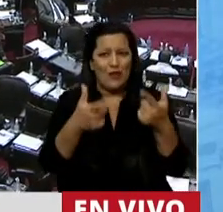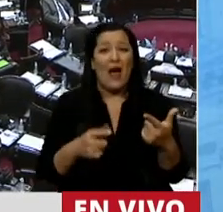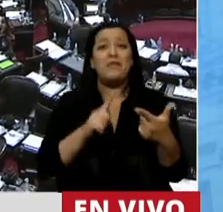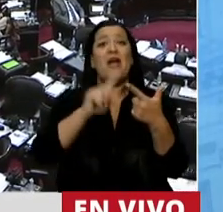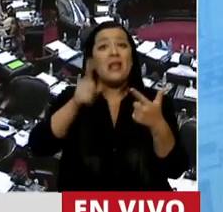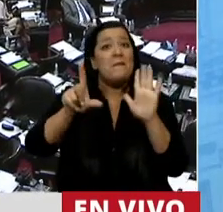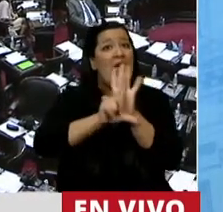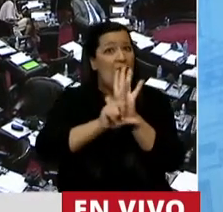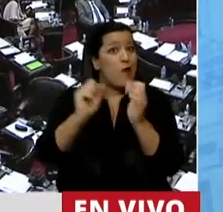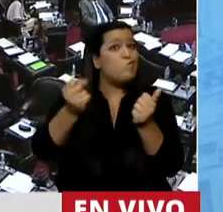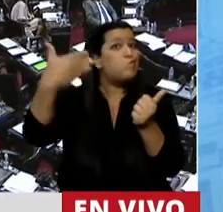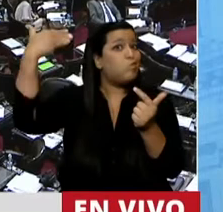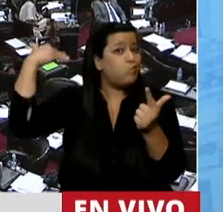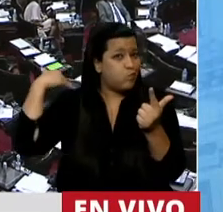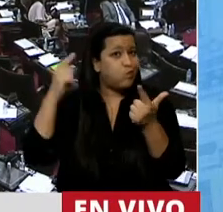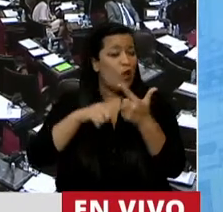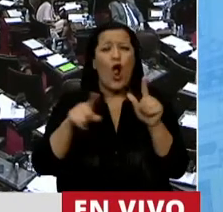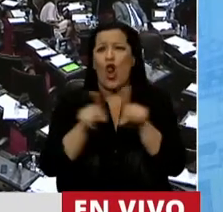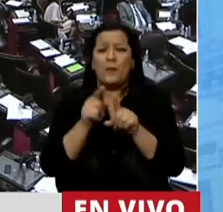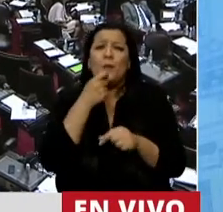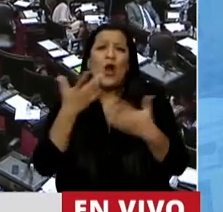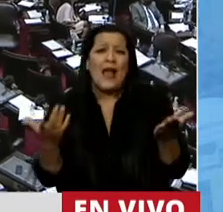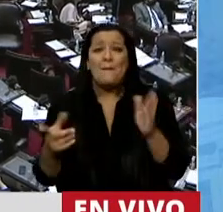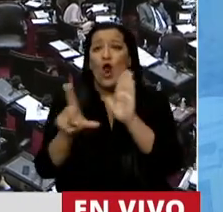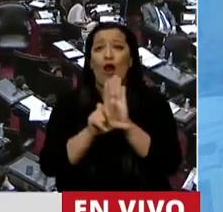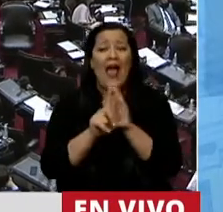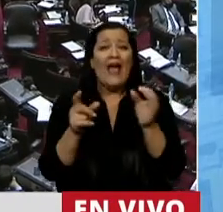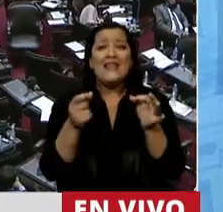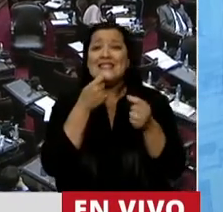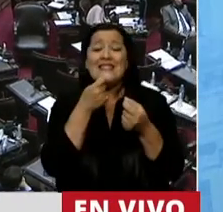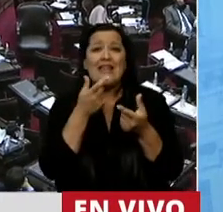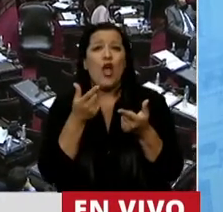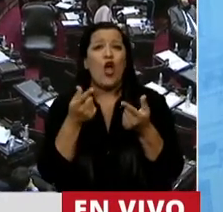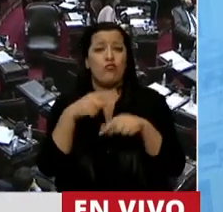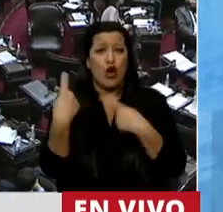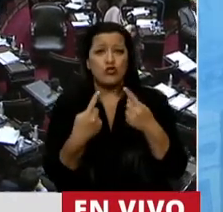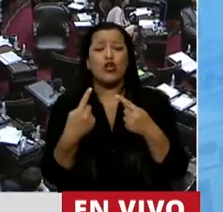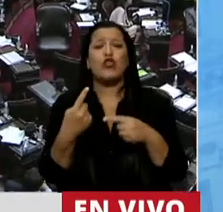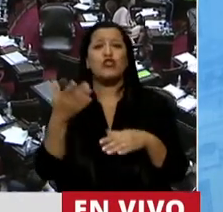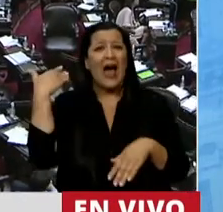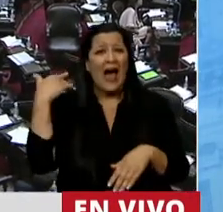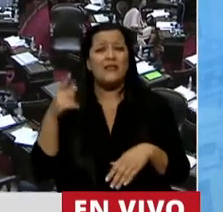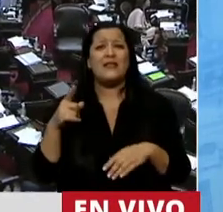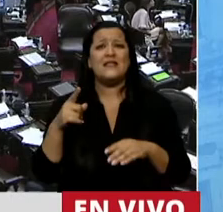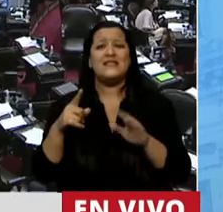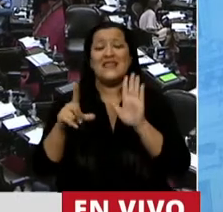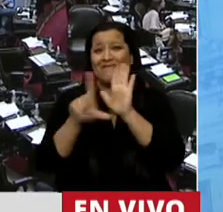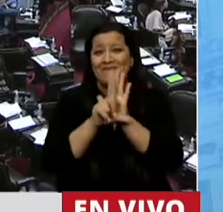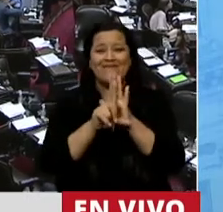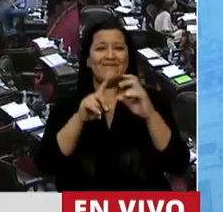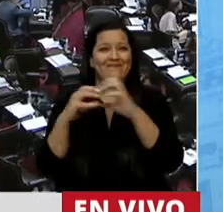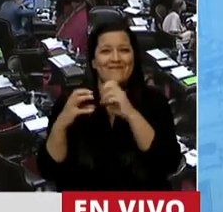leyes previas, Presidente. ¿Sería lo mismo este debate si nosotros no hubiéramos dado el debate por el matrimonio